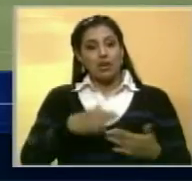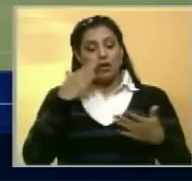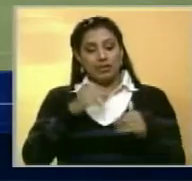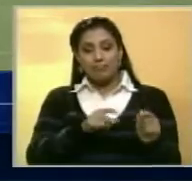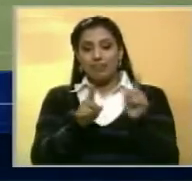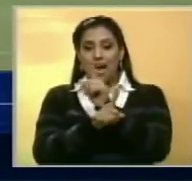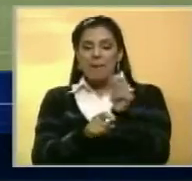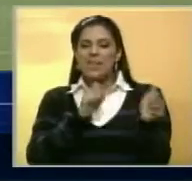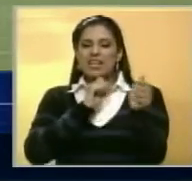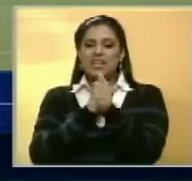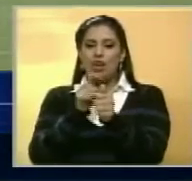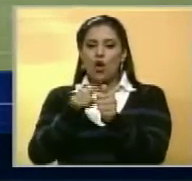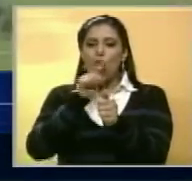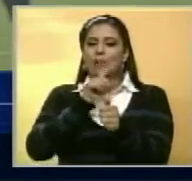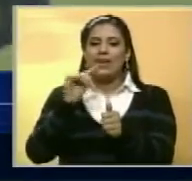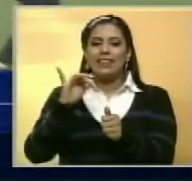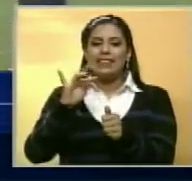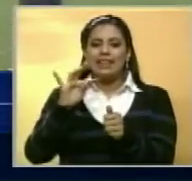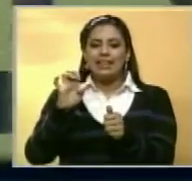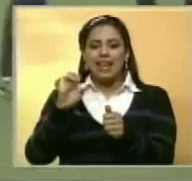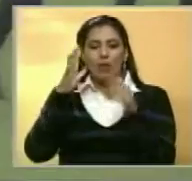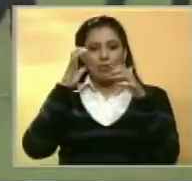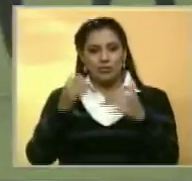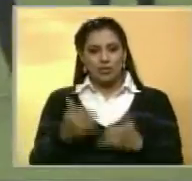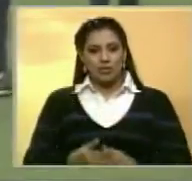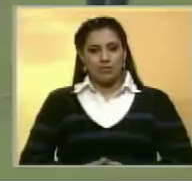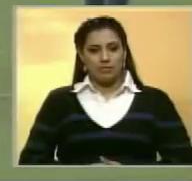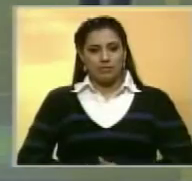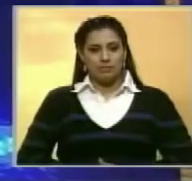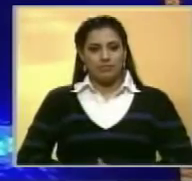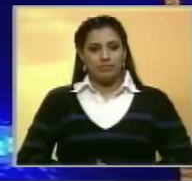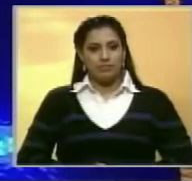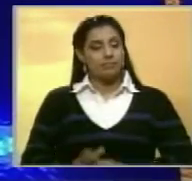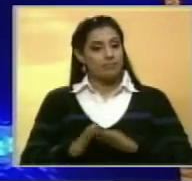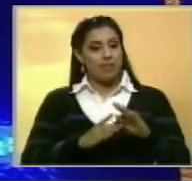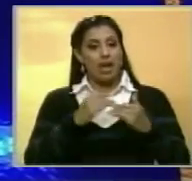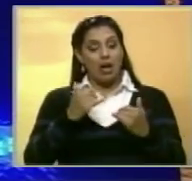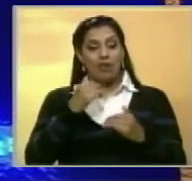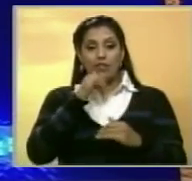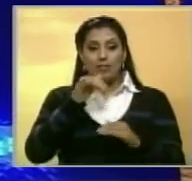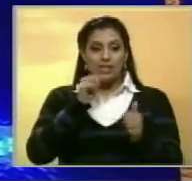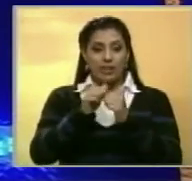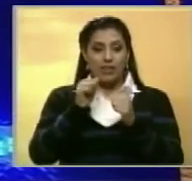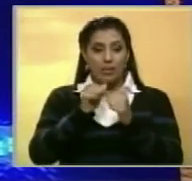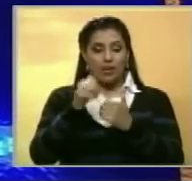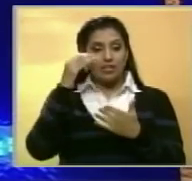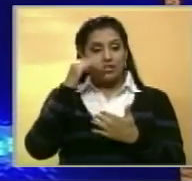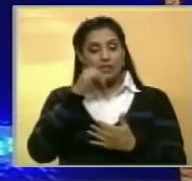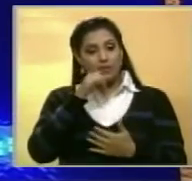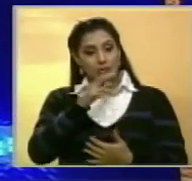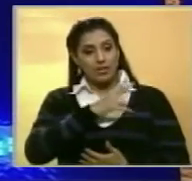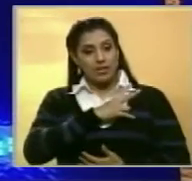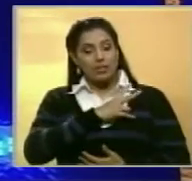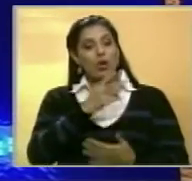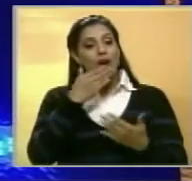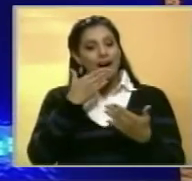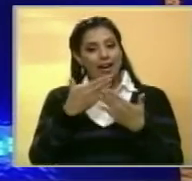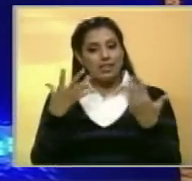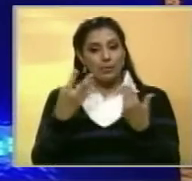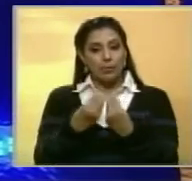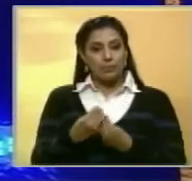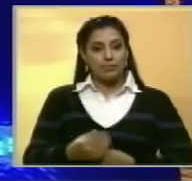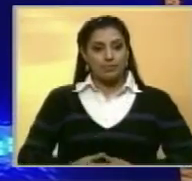Su sucesor podría ser Tite, actual estratega del Corinthians. Bien amigos, aquí la información deportiva y noticiero en televisión. Gracias